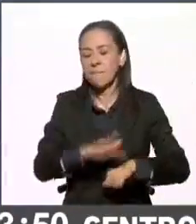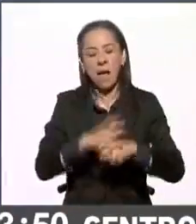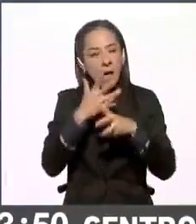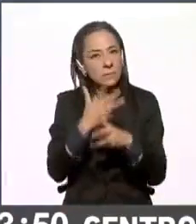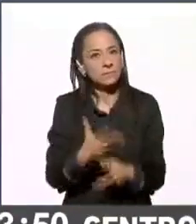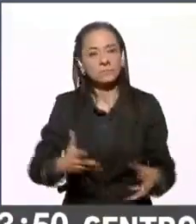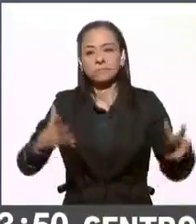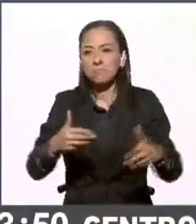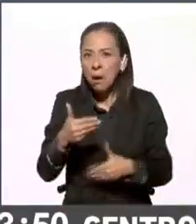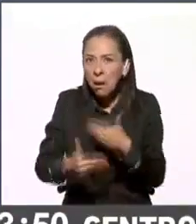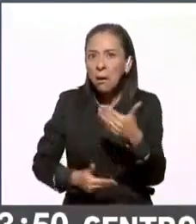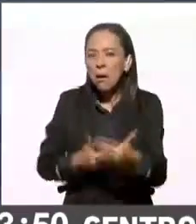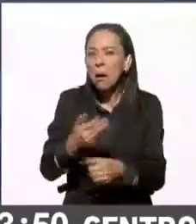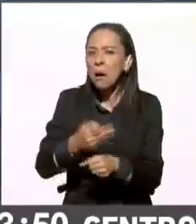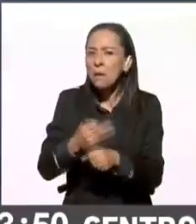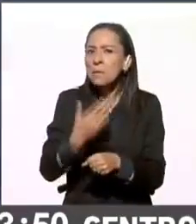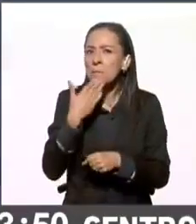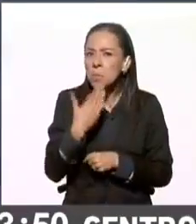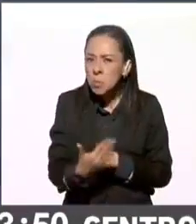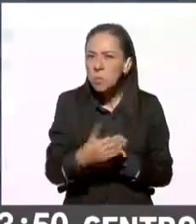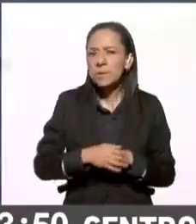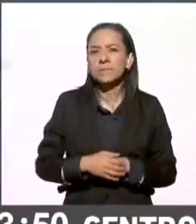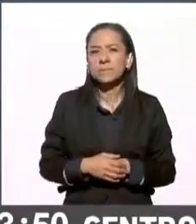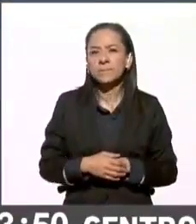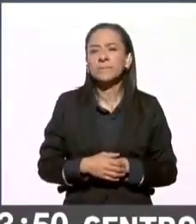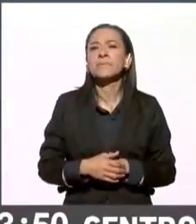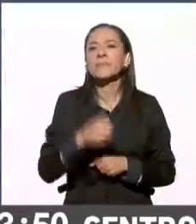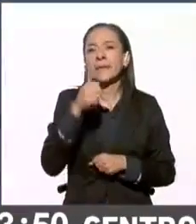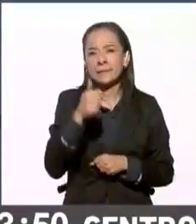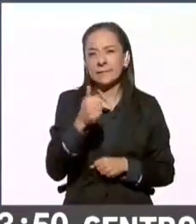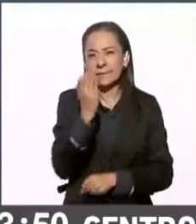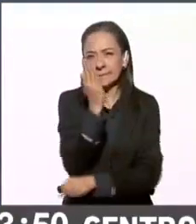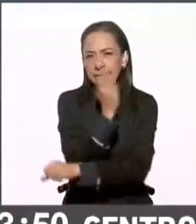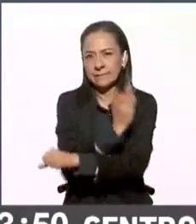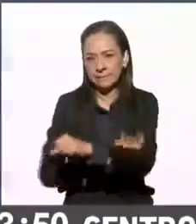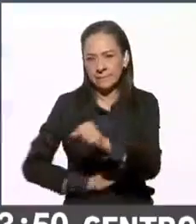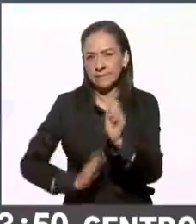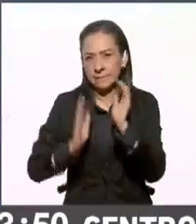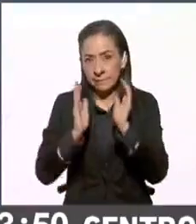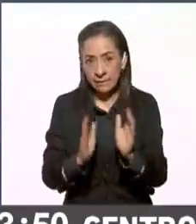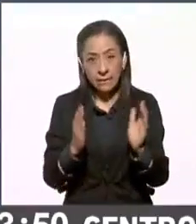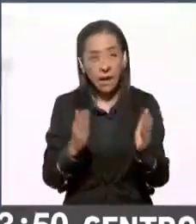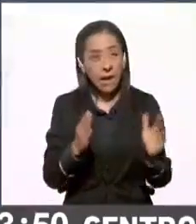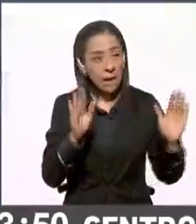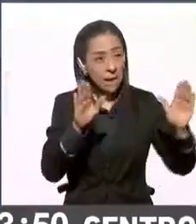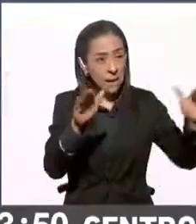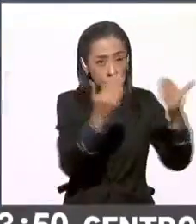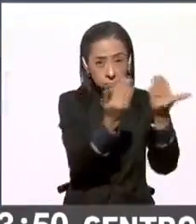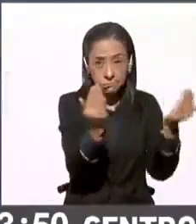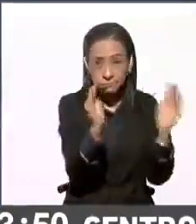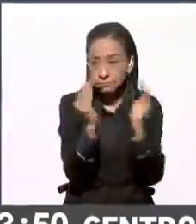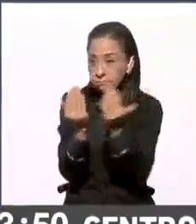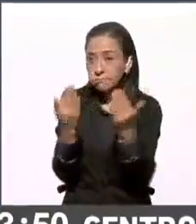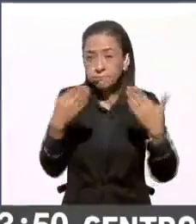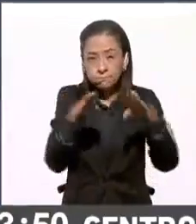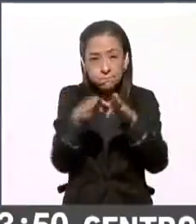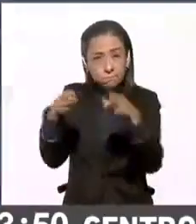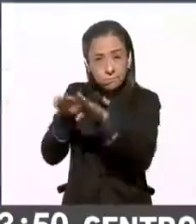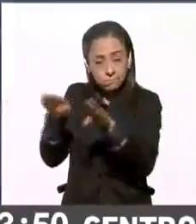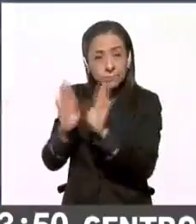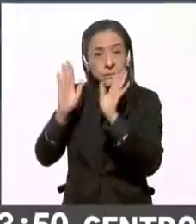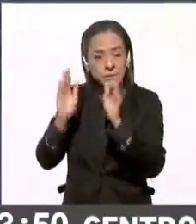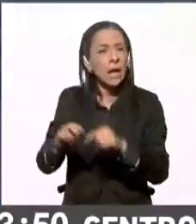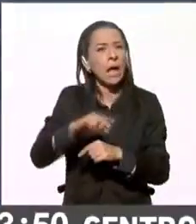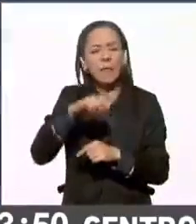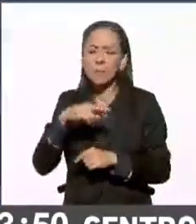prácticamente después de las 18 horas en las que se cerraron todas las casillas aquí en la entidad pues comenzaron de manera de